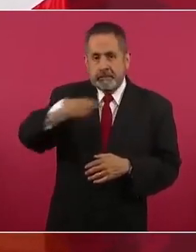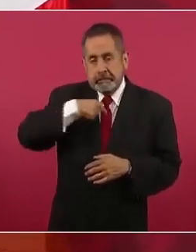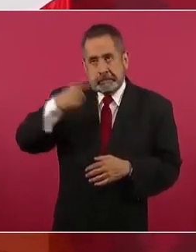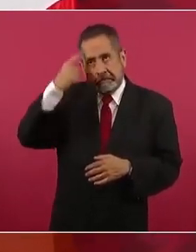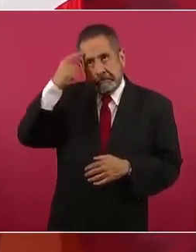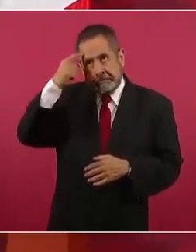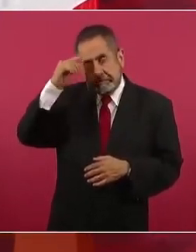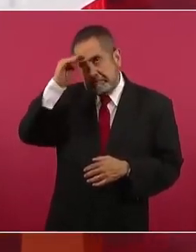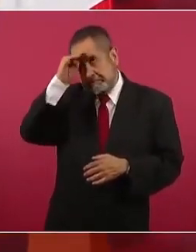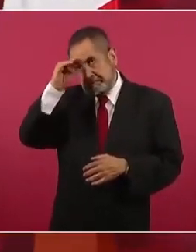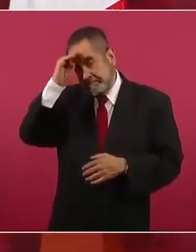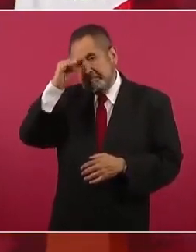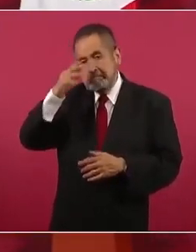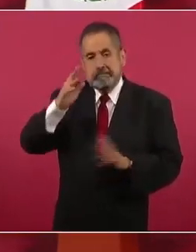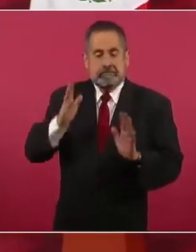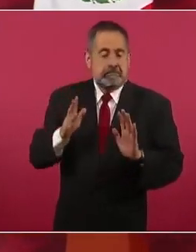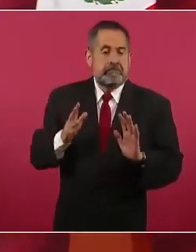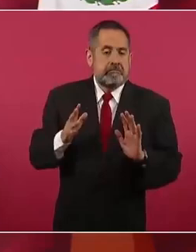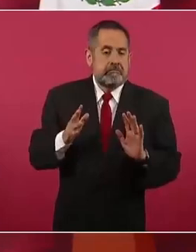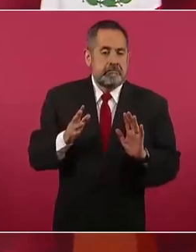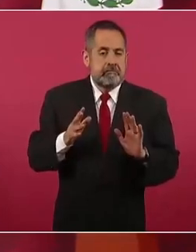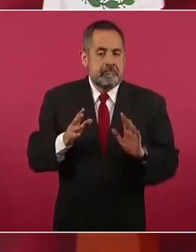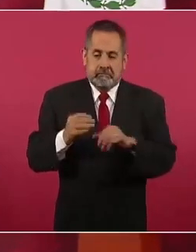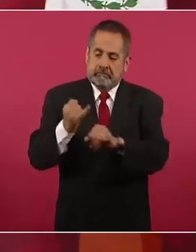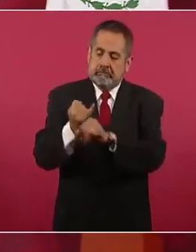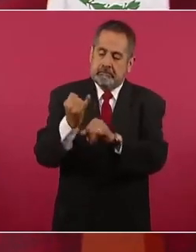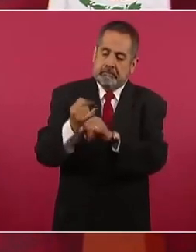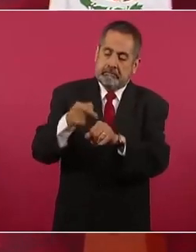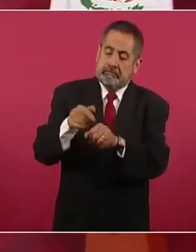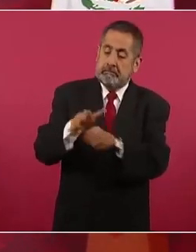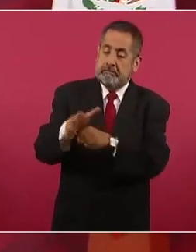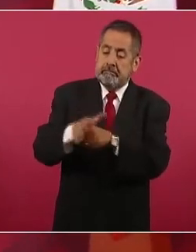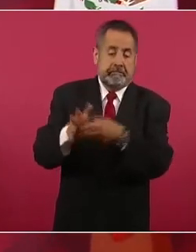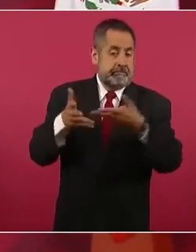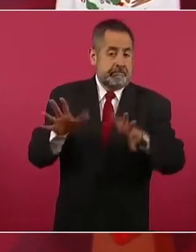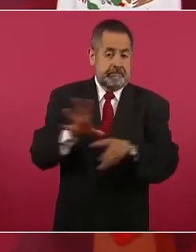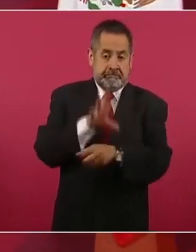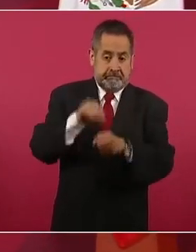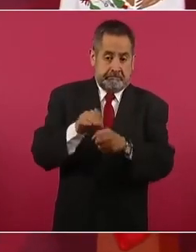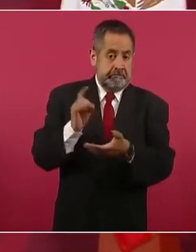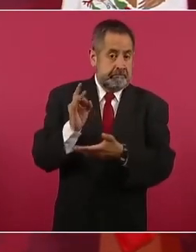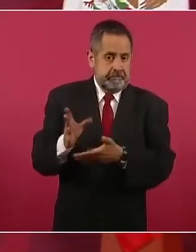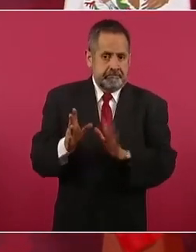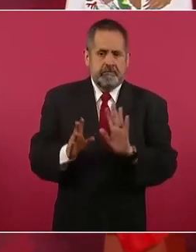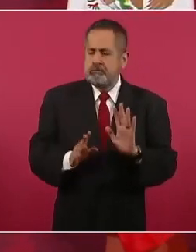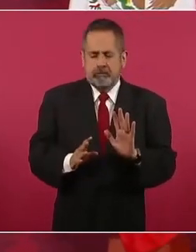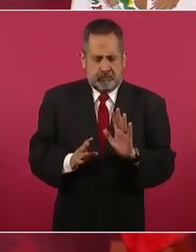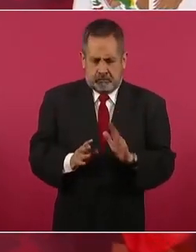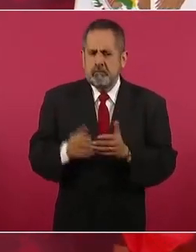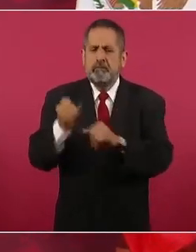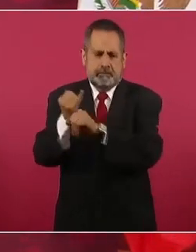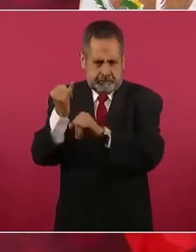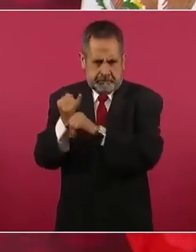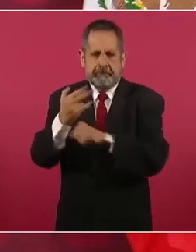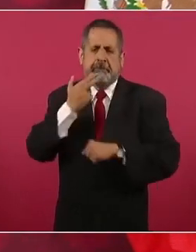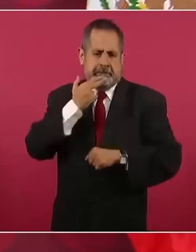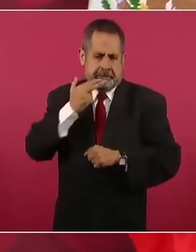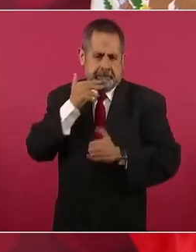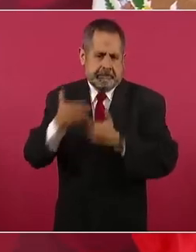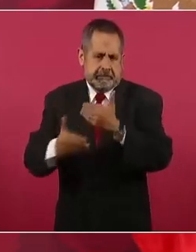sólo las redes sociales, sí se ha avanzado mucho, pero